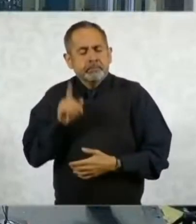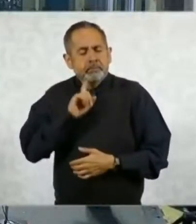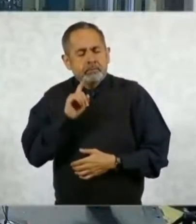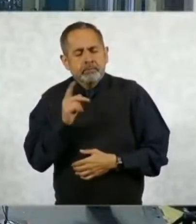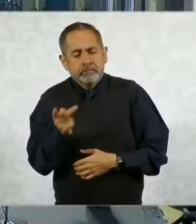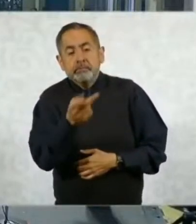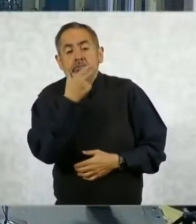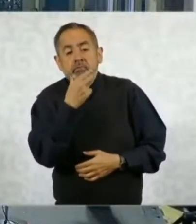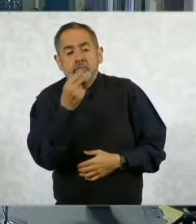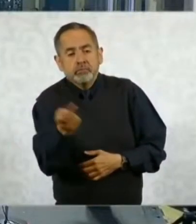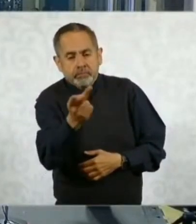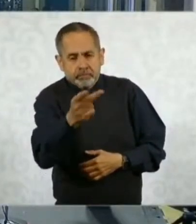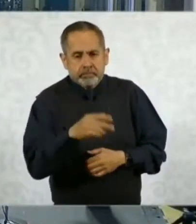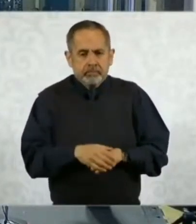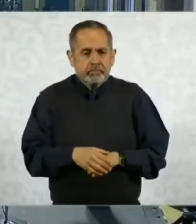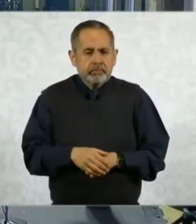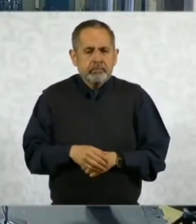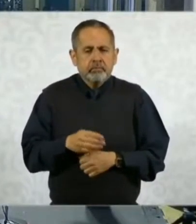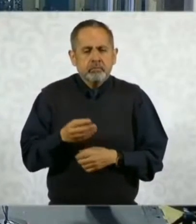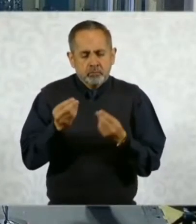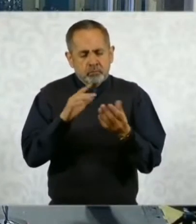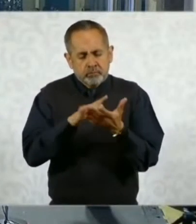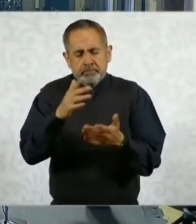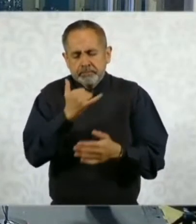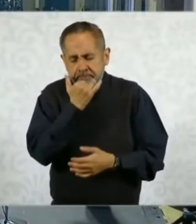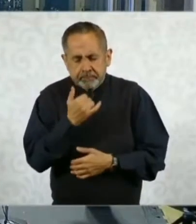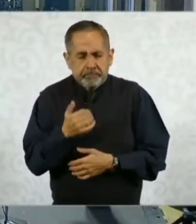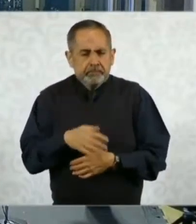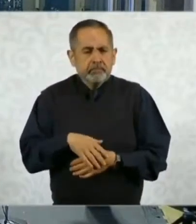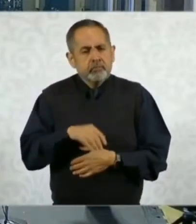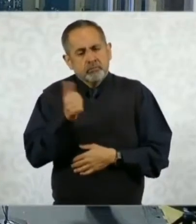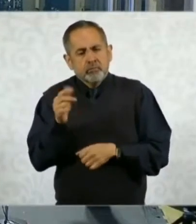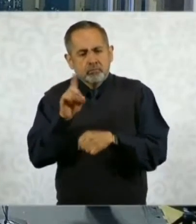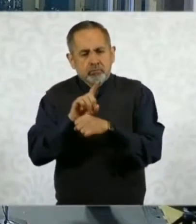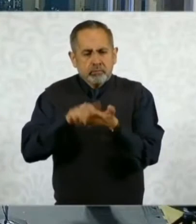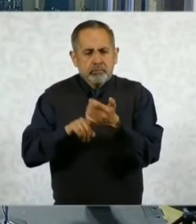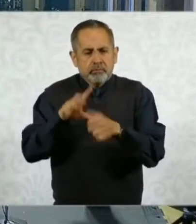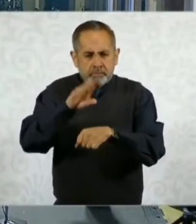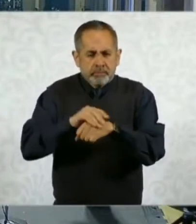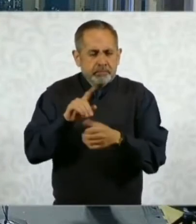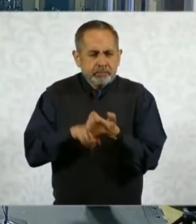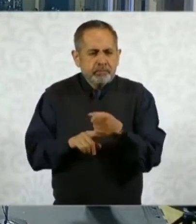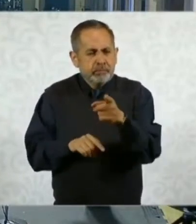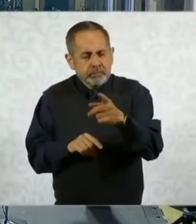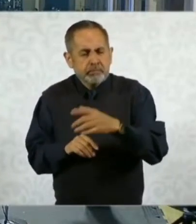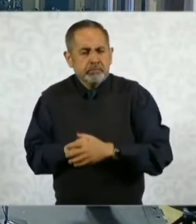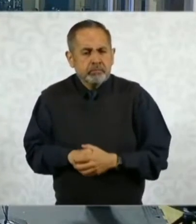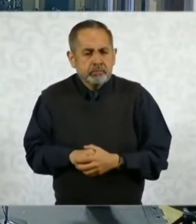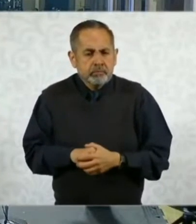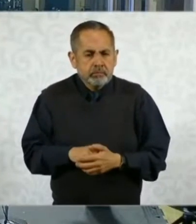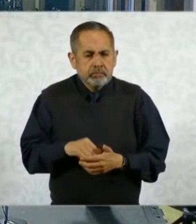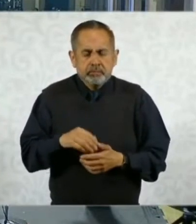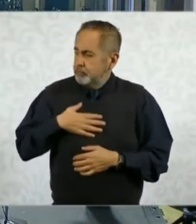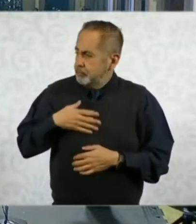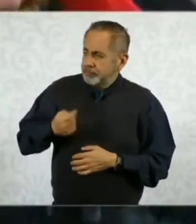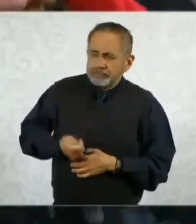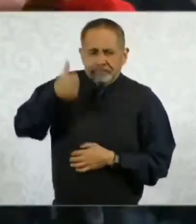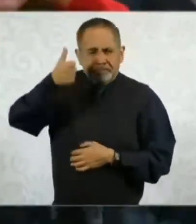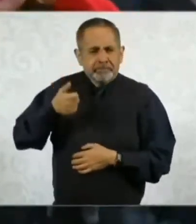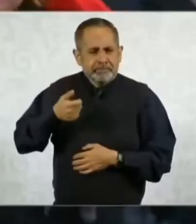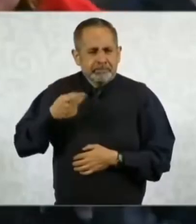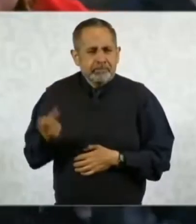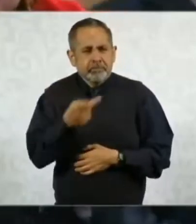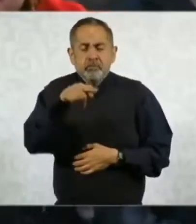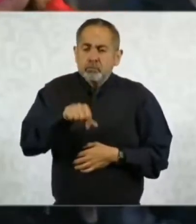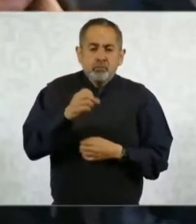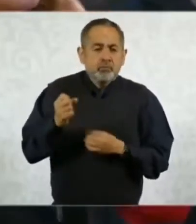Muy rápida con sus preguntas, si me permite la imprudencia preguntarle en otra ocasión. No me perdonaría a mí mismo si soy el primero en preguntar en estas nuevas